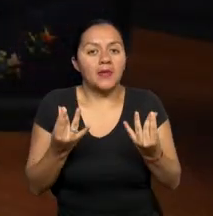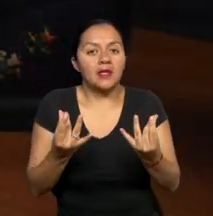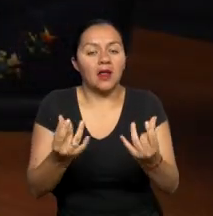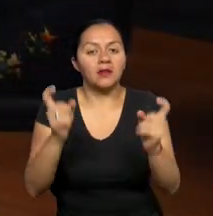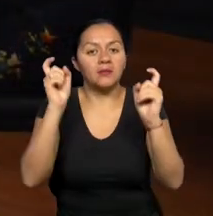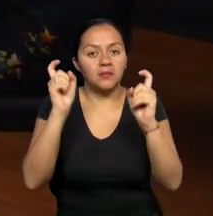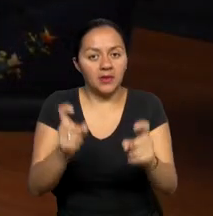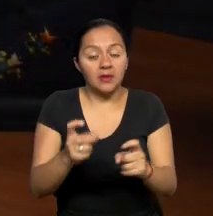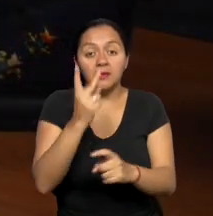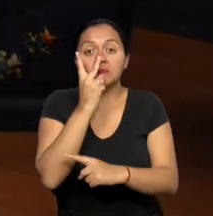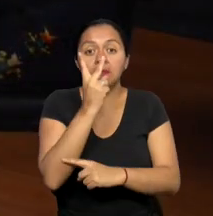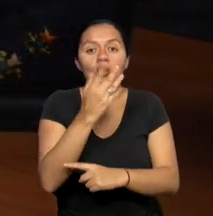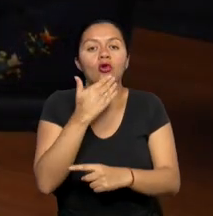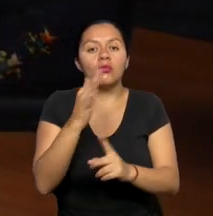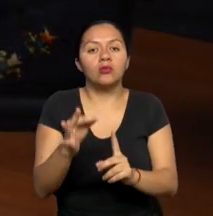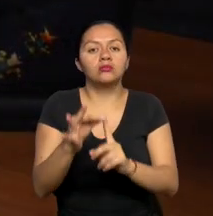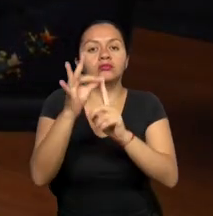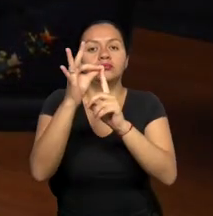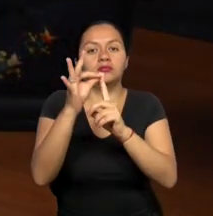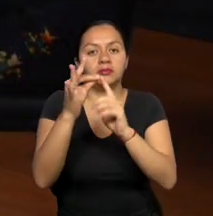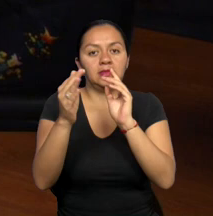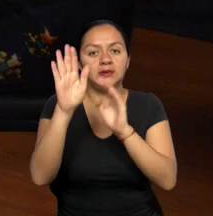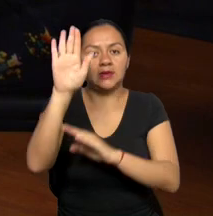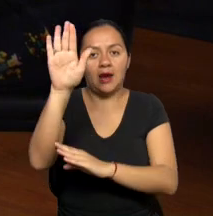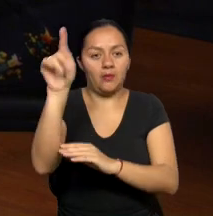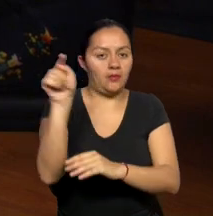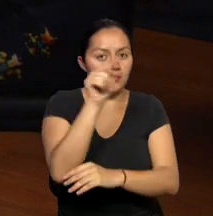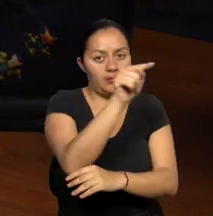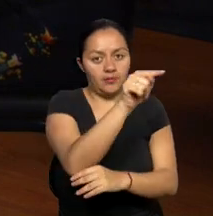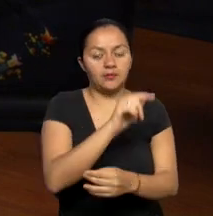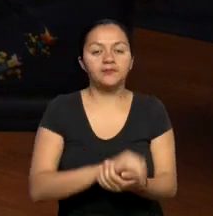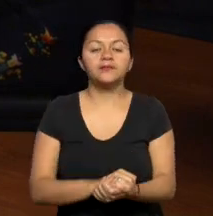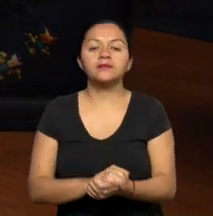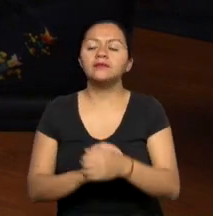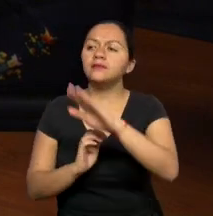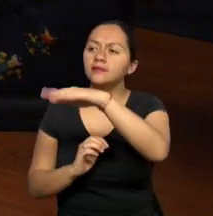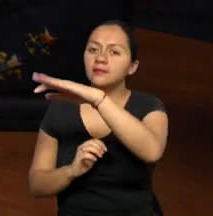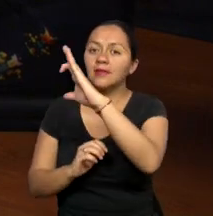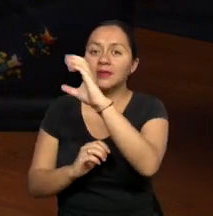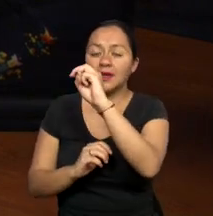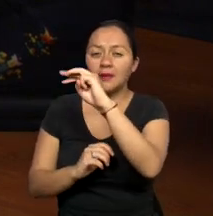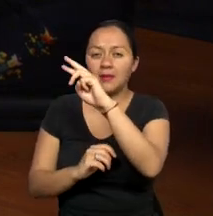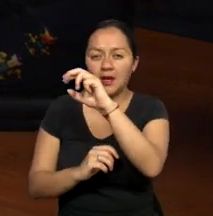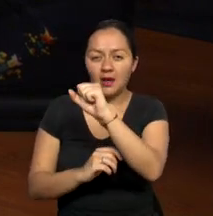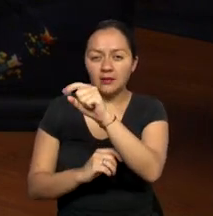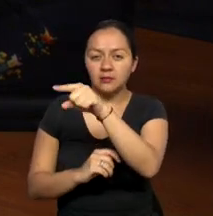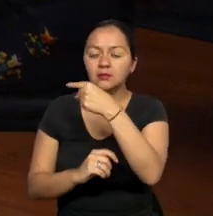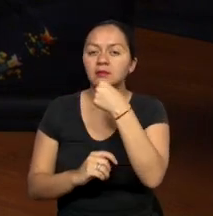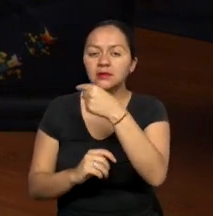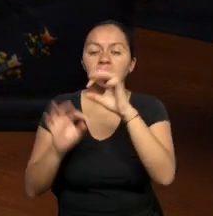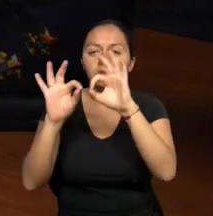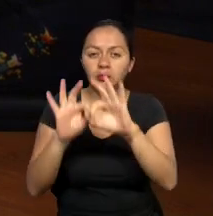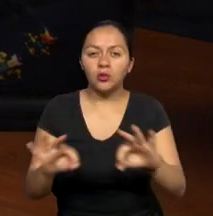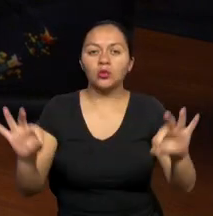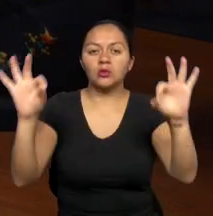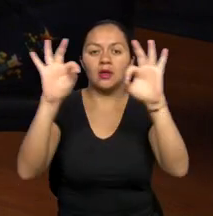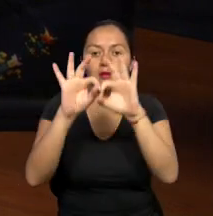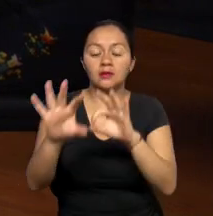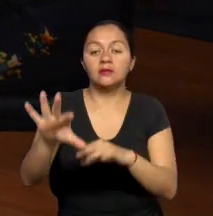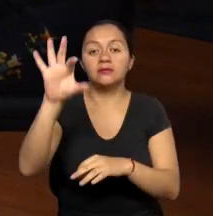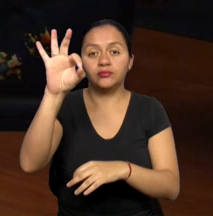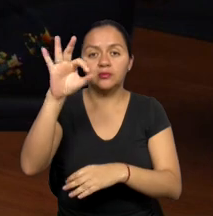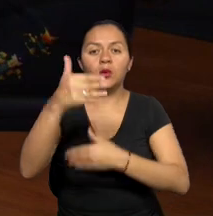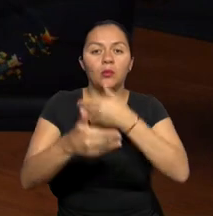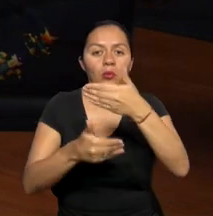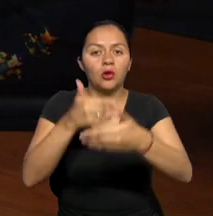a esa examinación para el CK. Tamara, es importante cuando tú rescatas, dices, identificar un proceso.